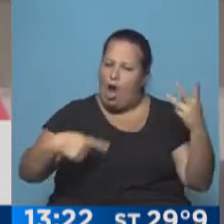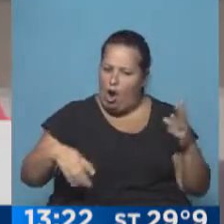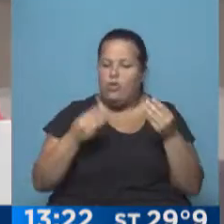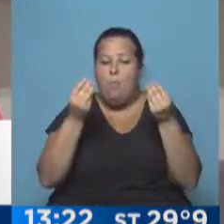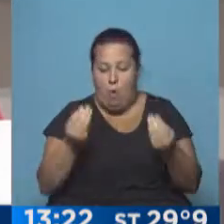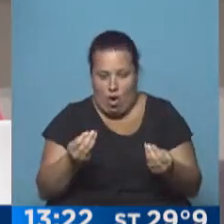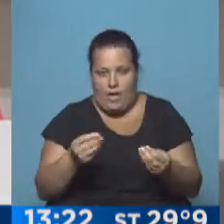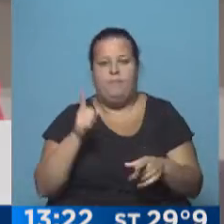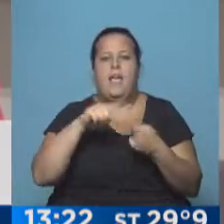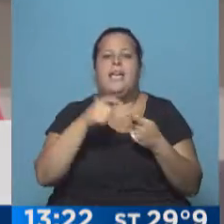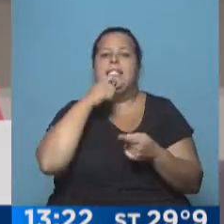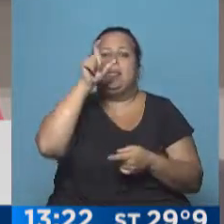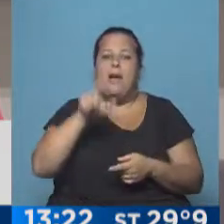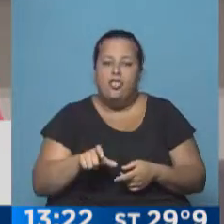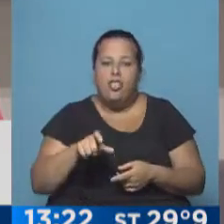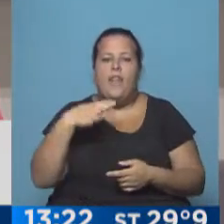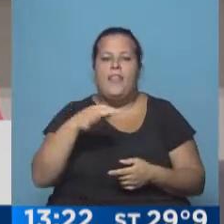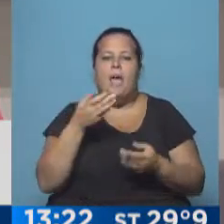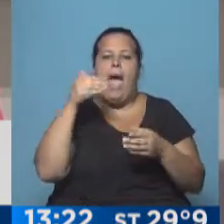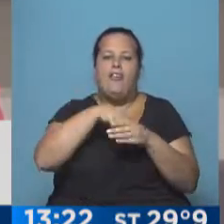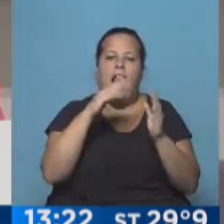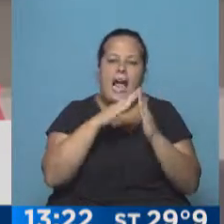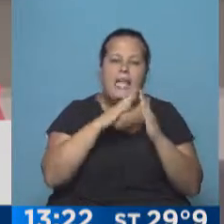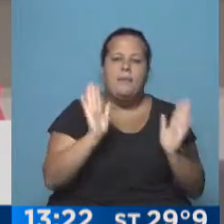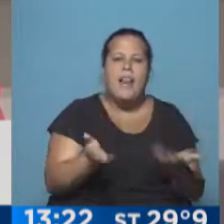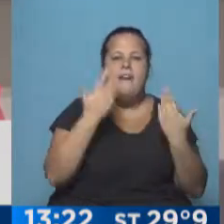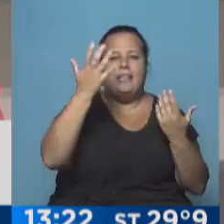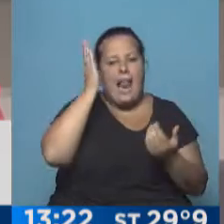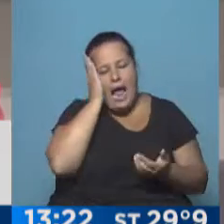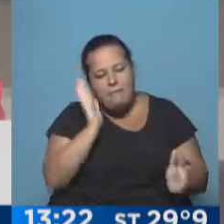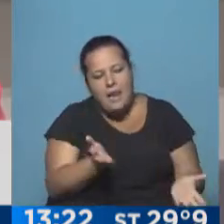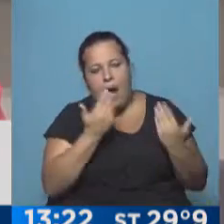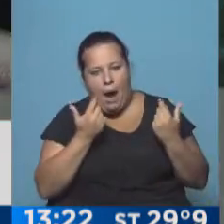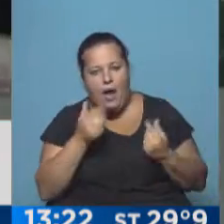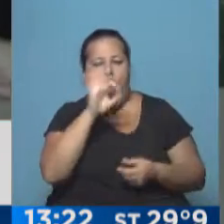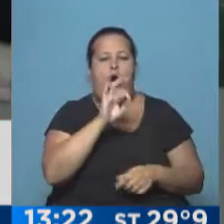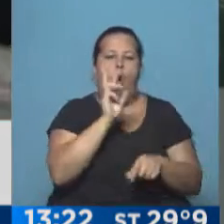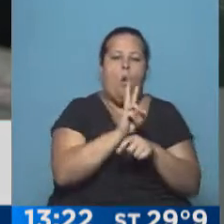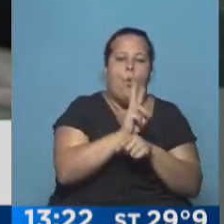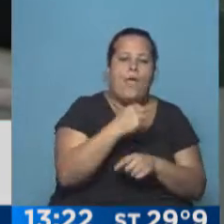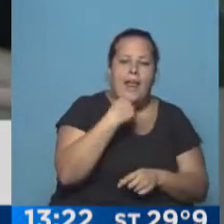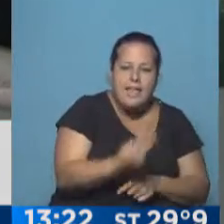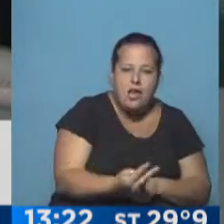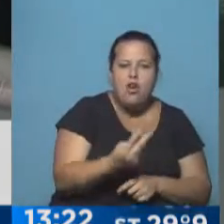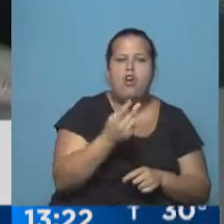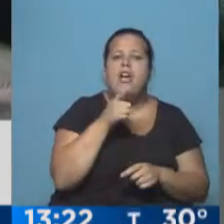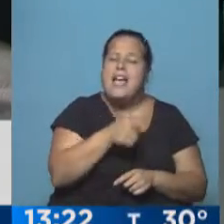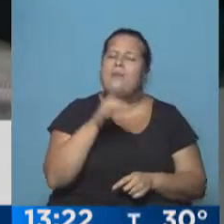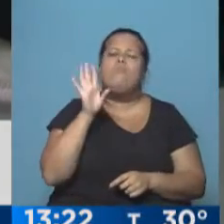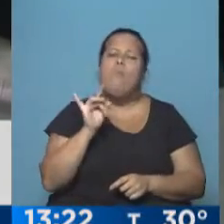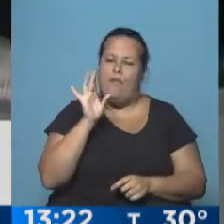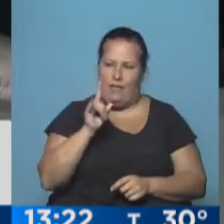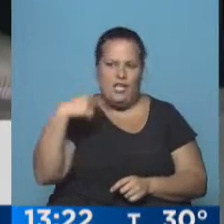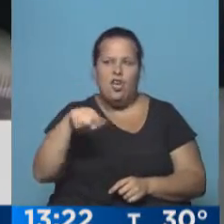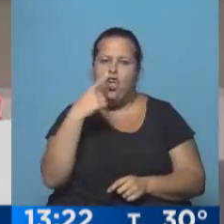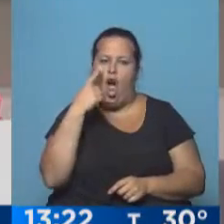porque incluye, si la persona necesita un asistente domiciliario para levantarse de la cama, por ejemplo, o para cuidar a sus hijos, esto es muy difícil que